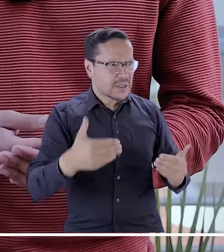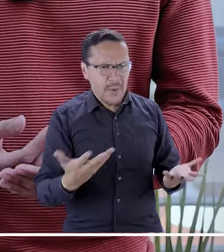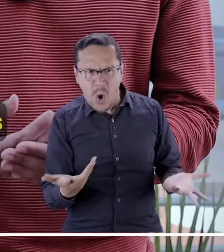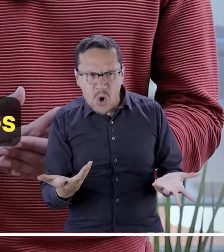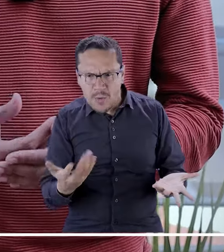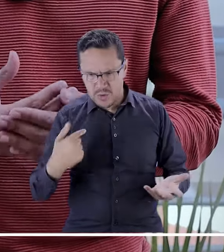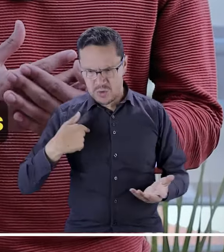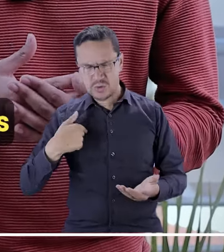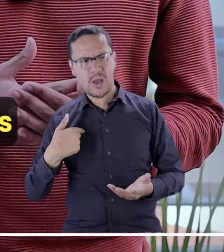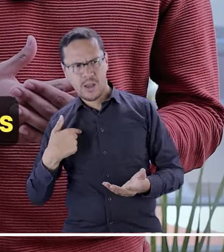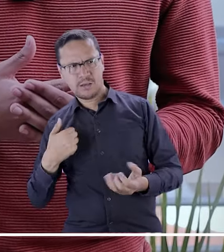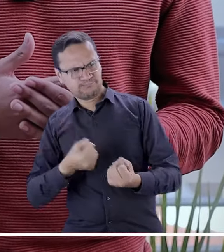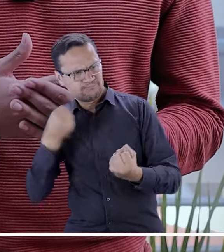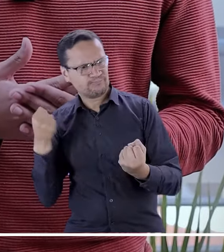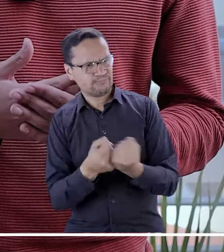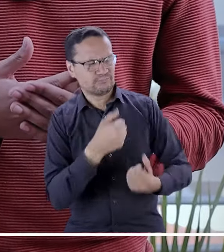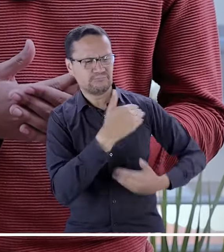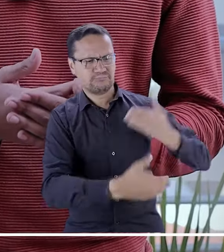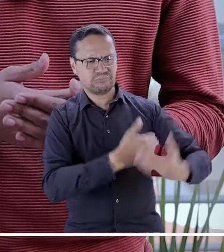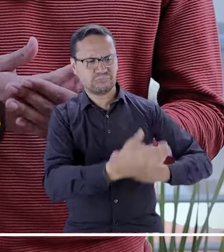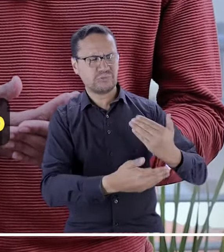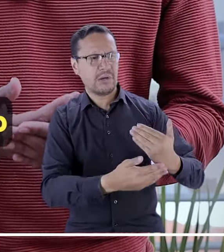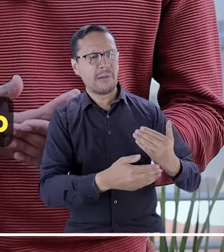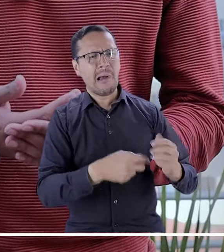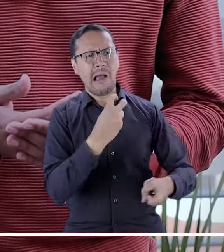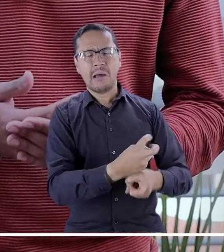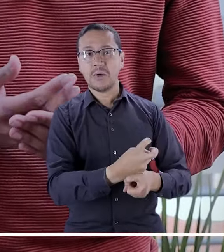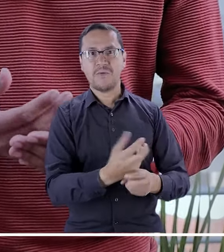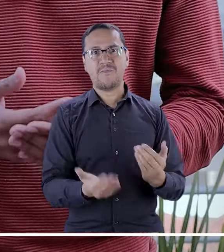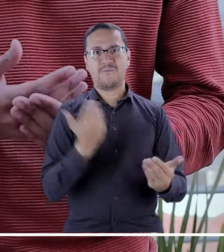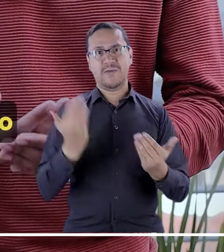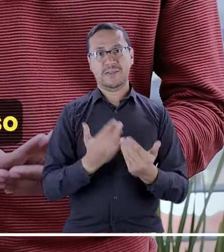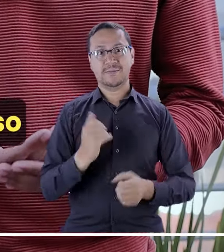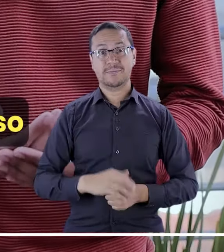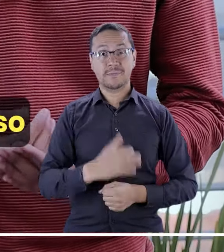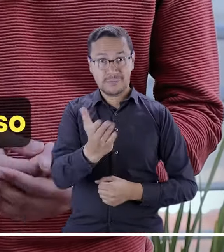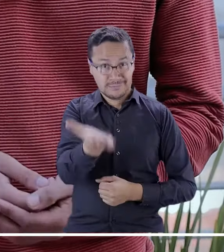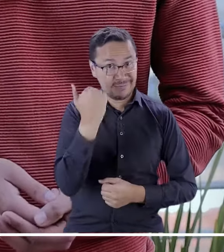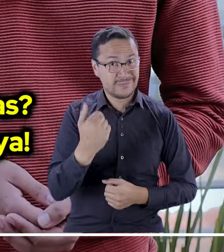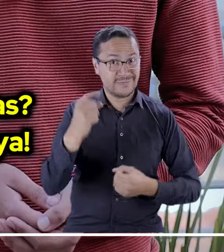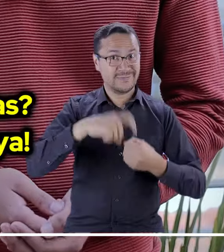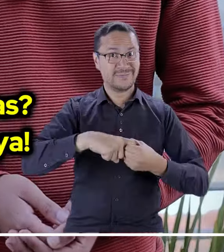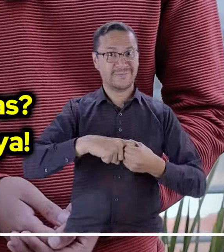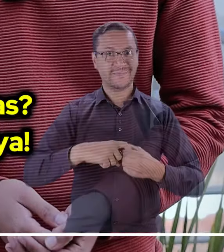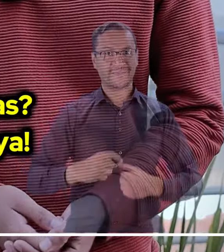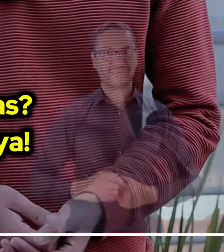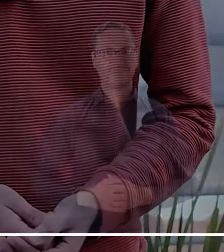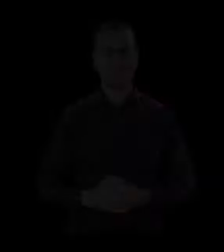y qué podemos hacer nosotros para que ese proceso no sea tan dificultoso. ¿Qué esperas? ¡Inscríbete ya!